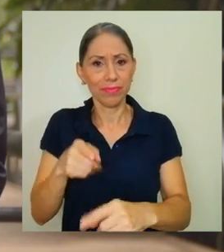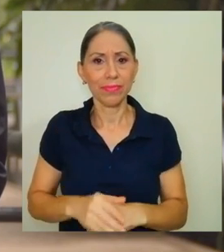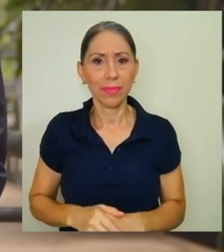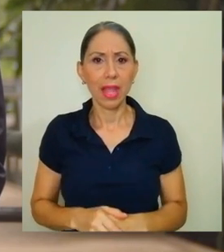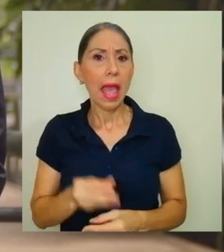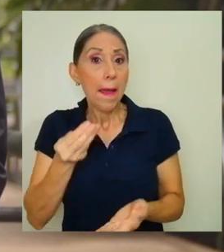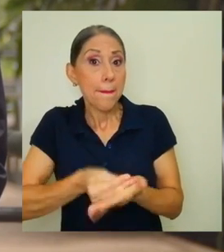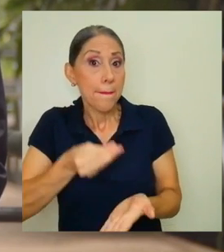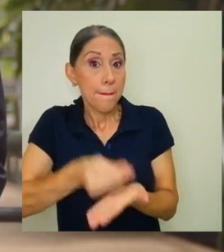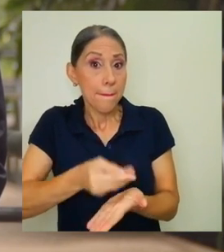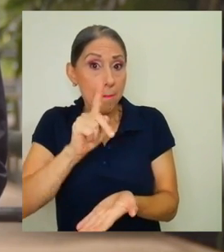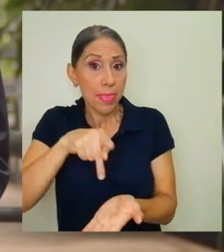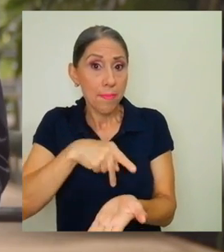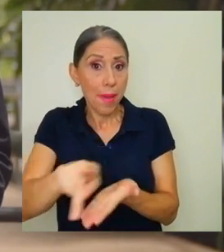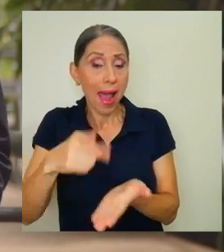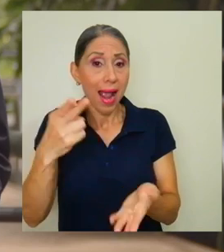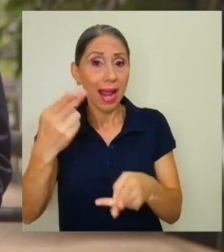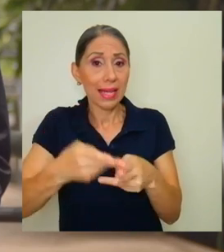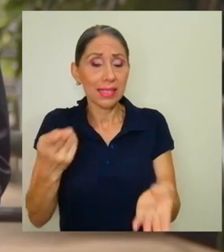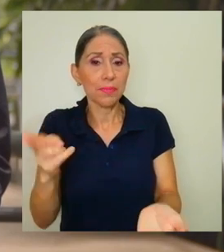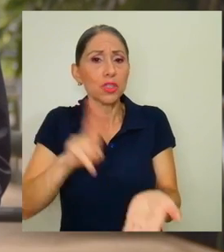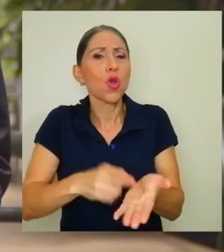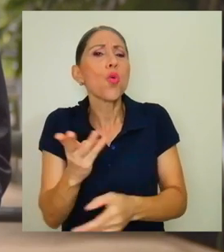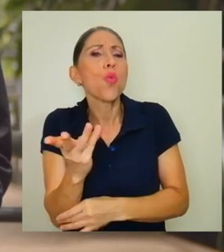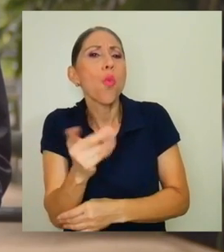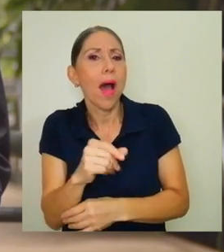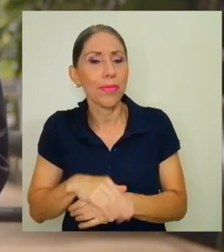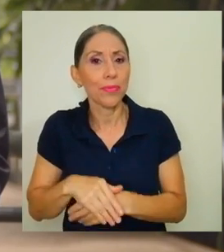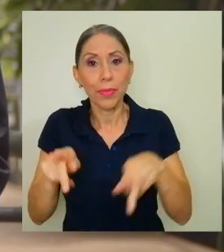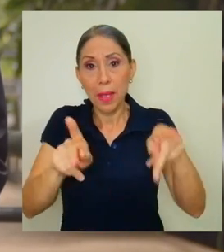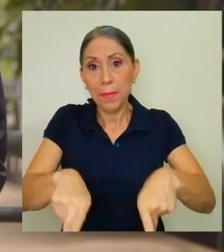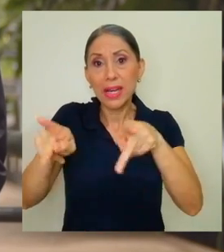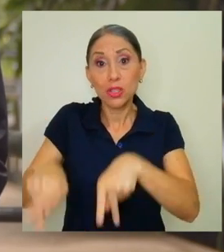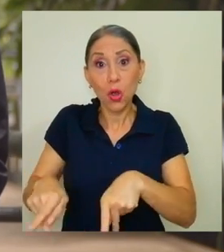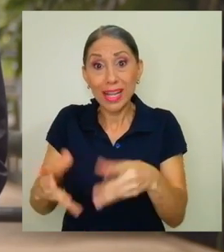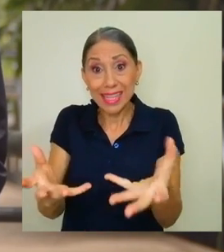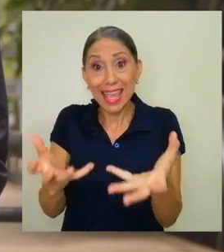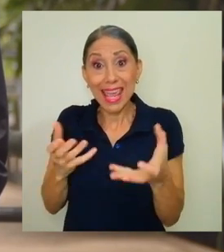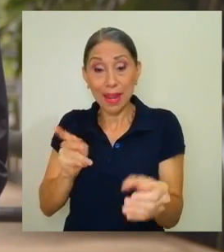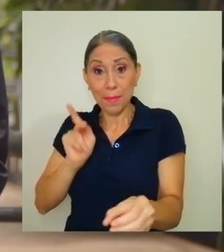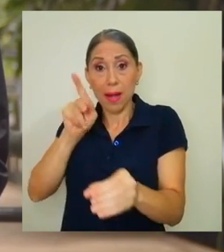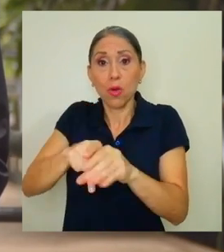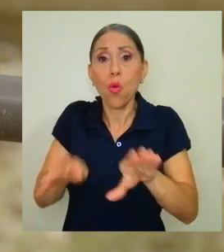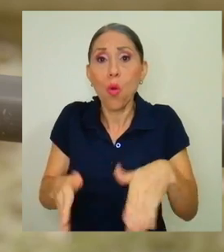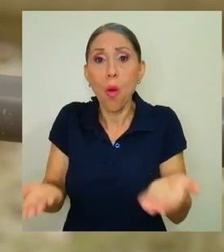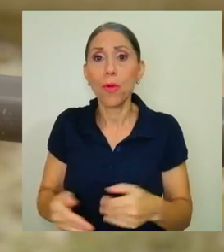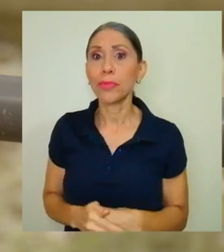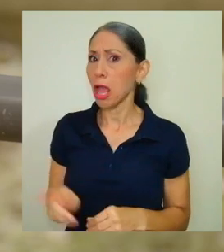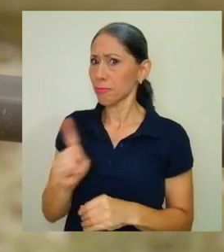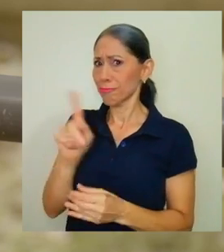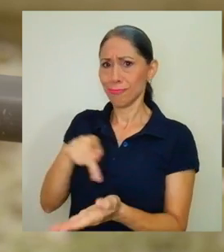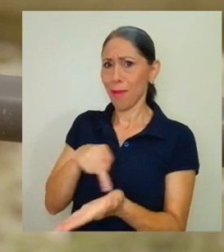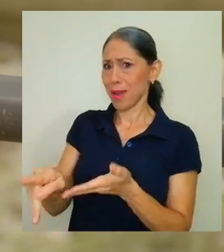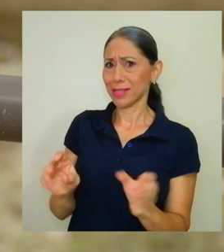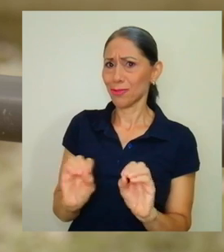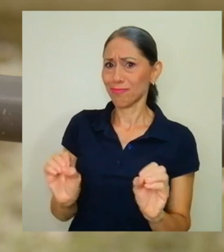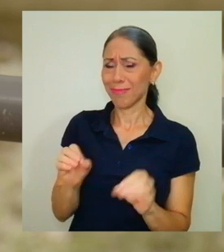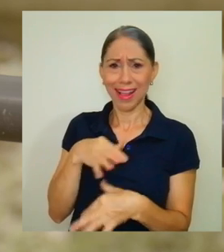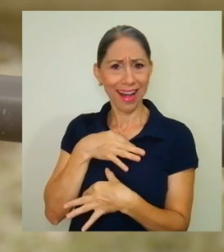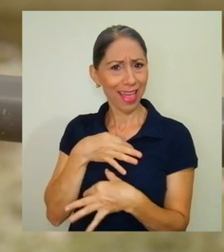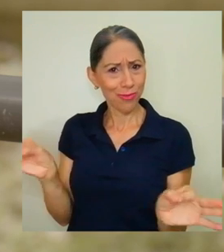sería el precio de inscripción y cómo harían las personas para formar parte del congreso? Bueno, no hay precio. Es